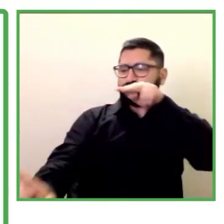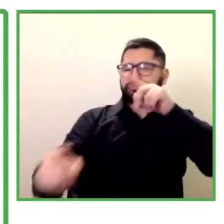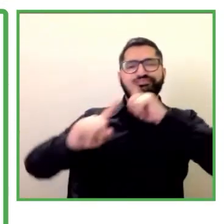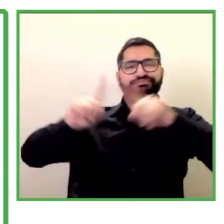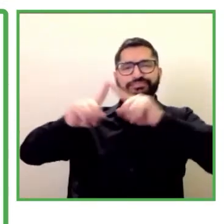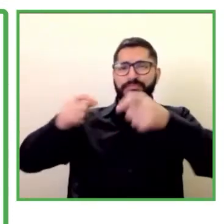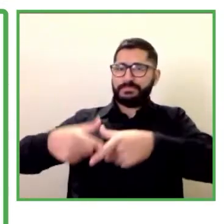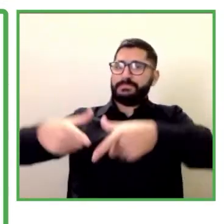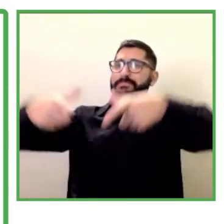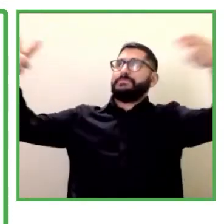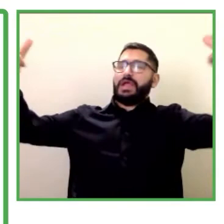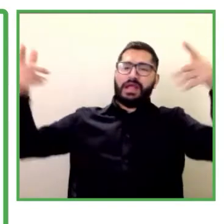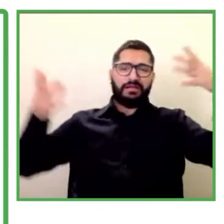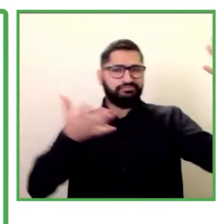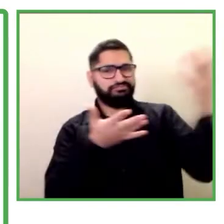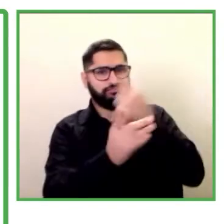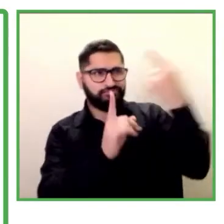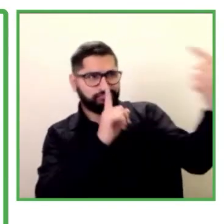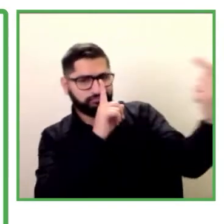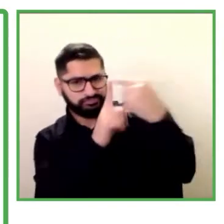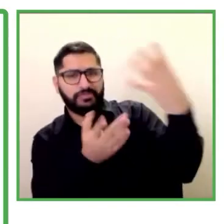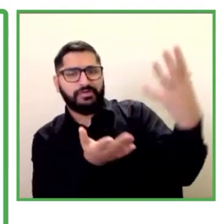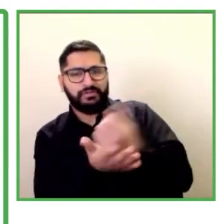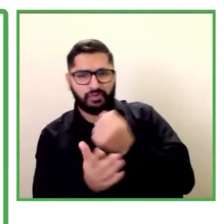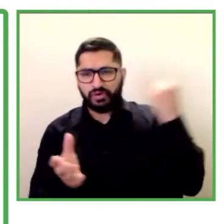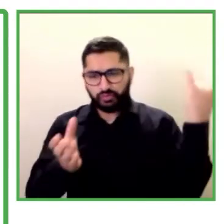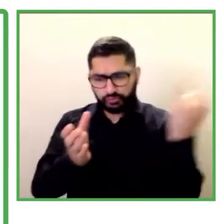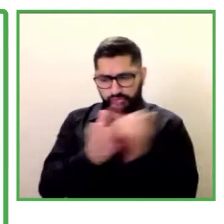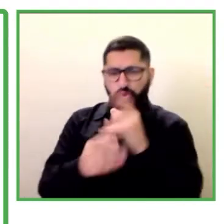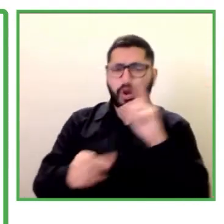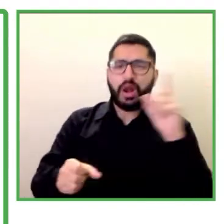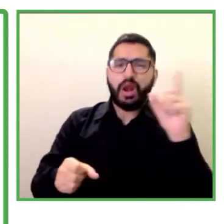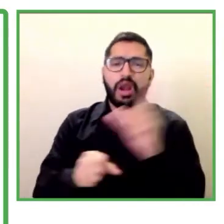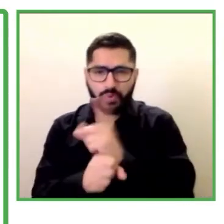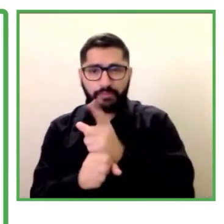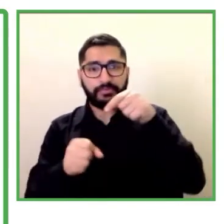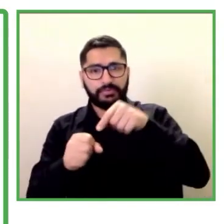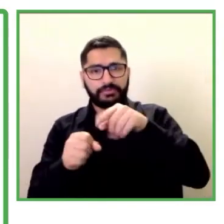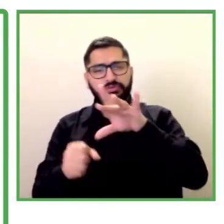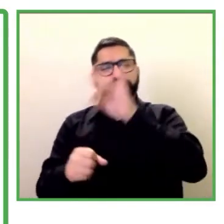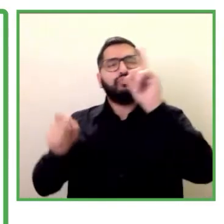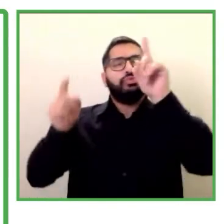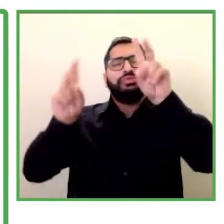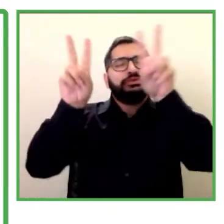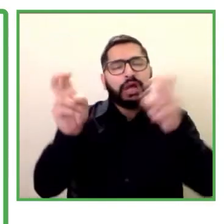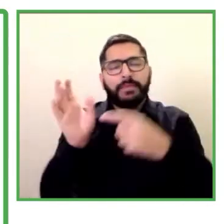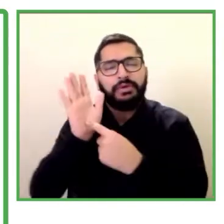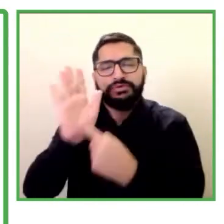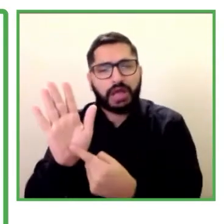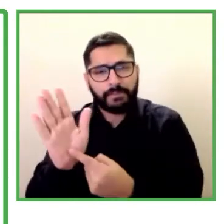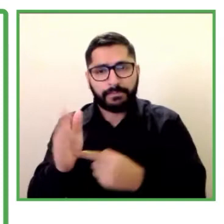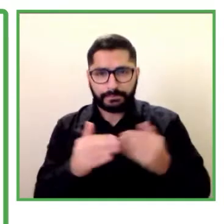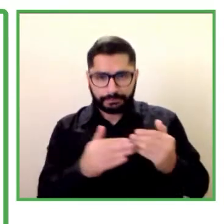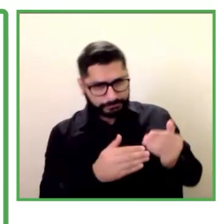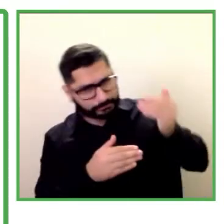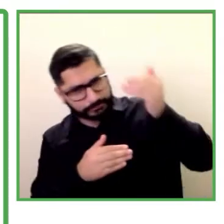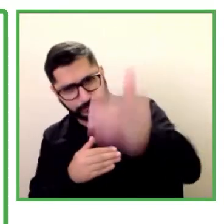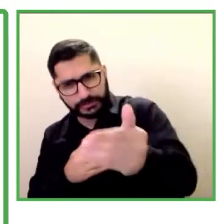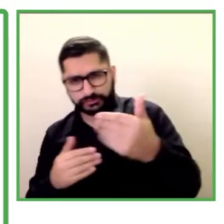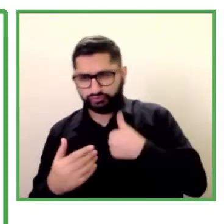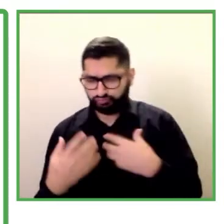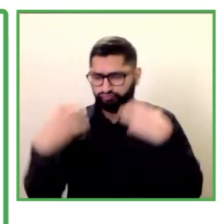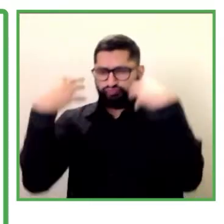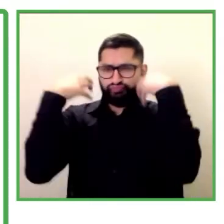laboral desde una de una persona que va más allá de la función del cargo en el que está ocupando es un espacio